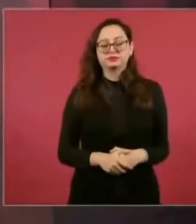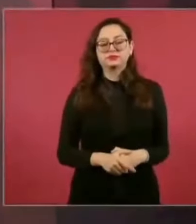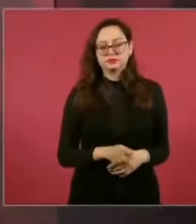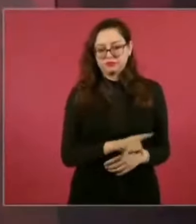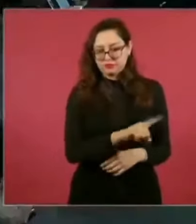Gracias. Gracias. Gracias.